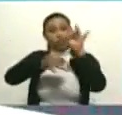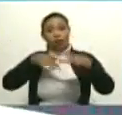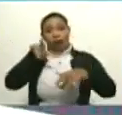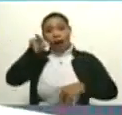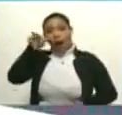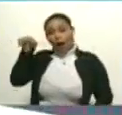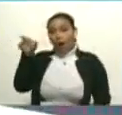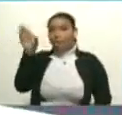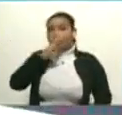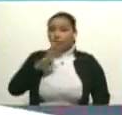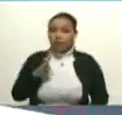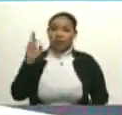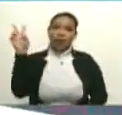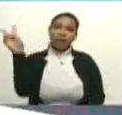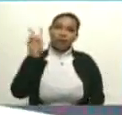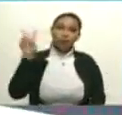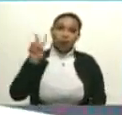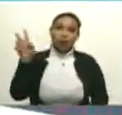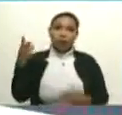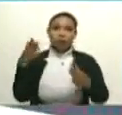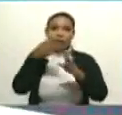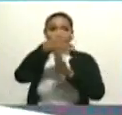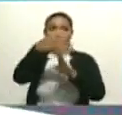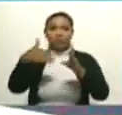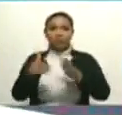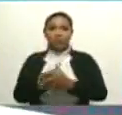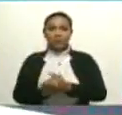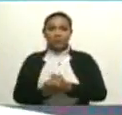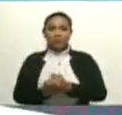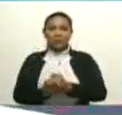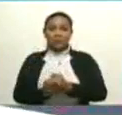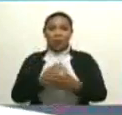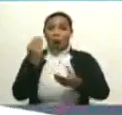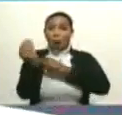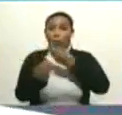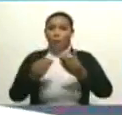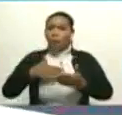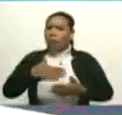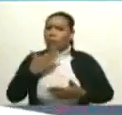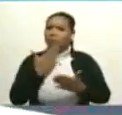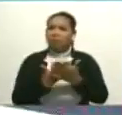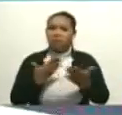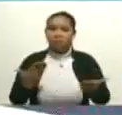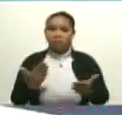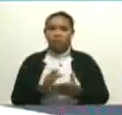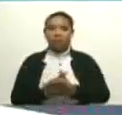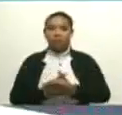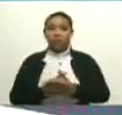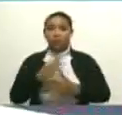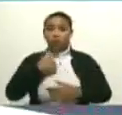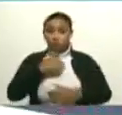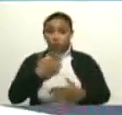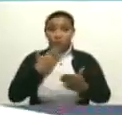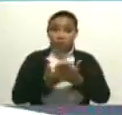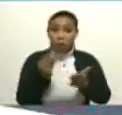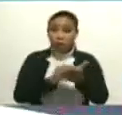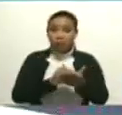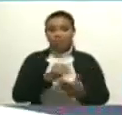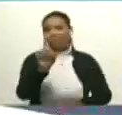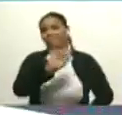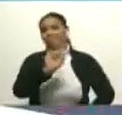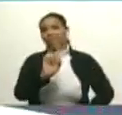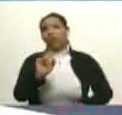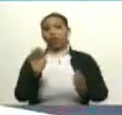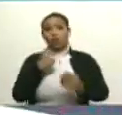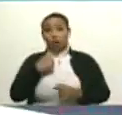a los parques nacionales. Y no podemos permitirlo. Y no lo vamos a permitir. Así que